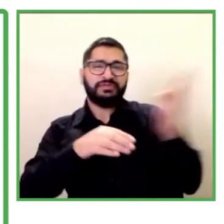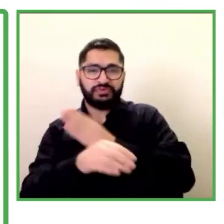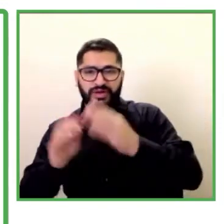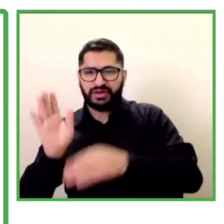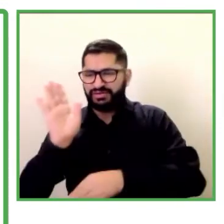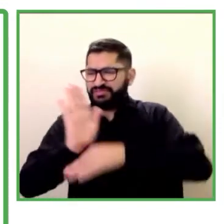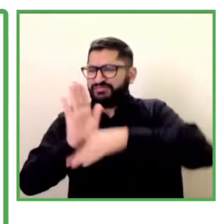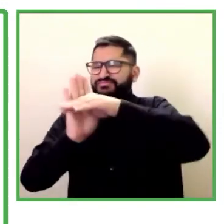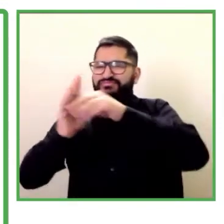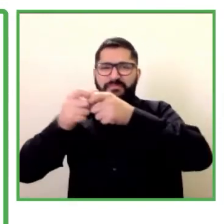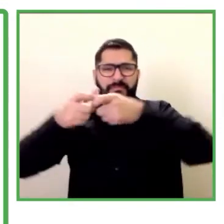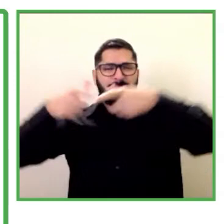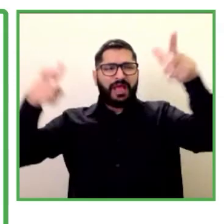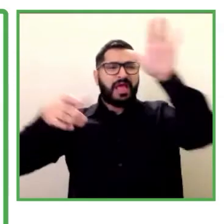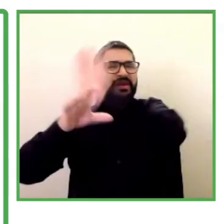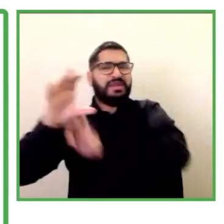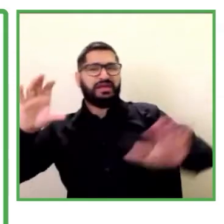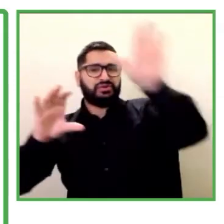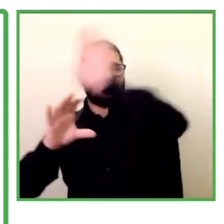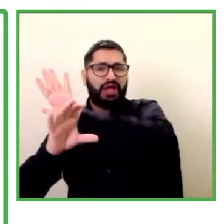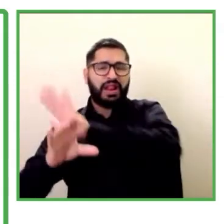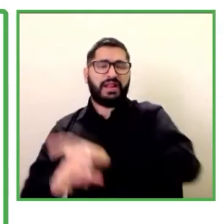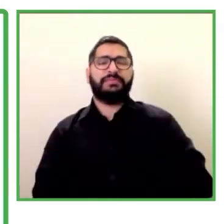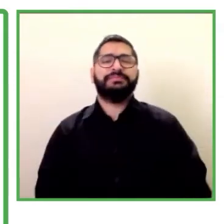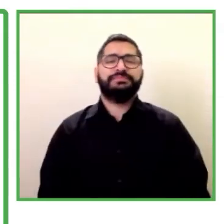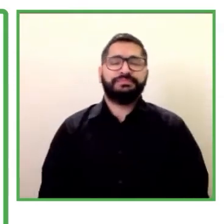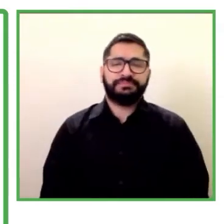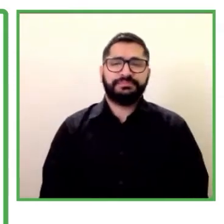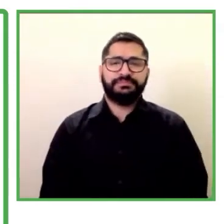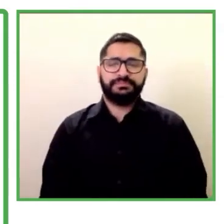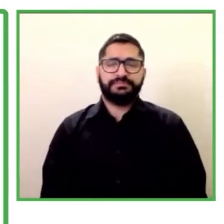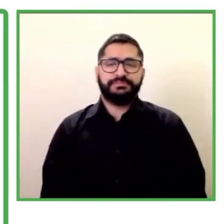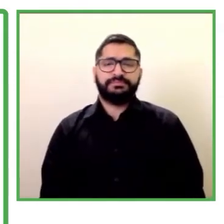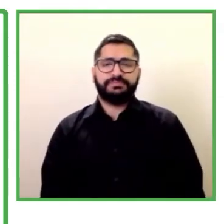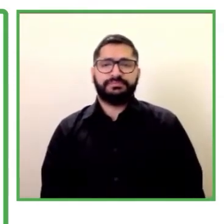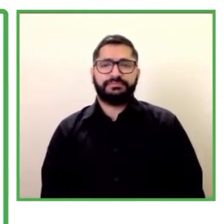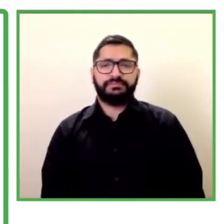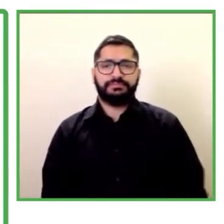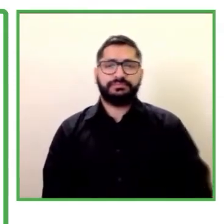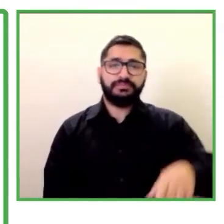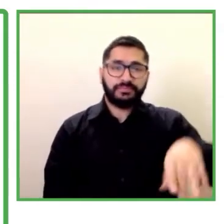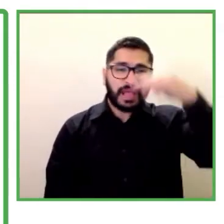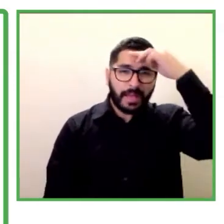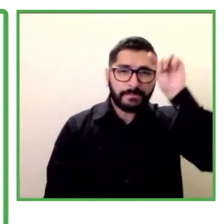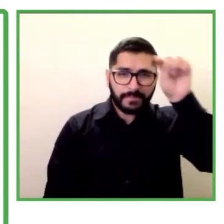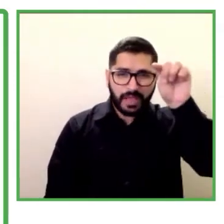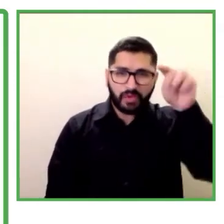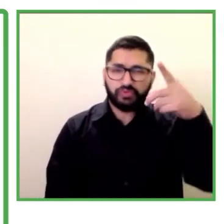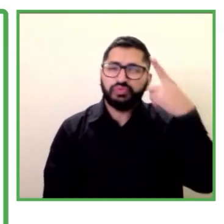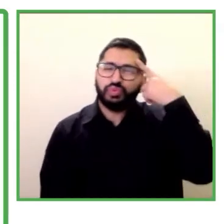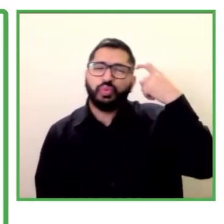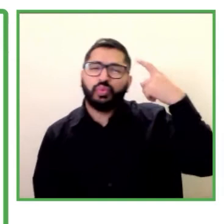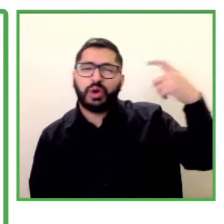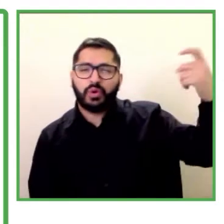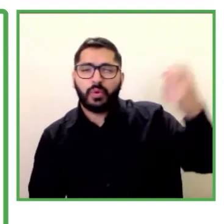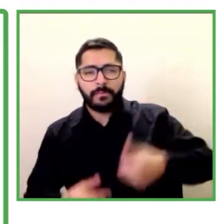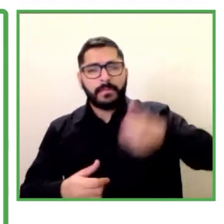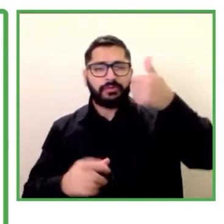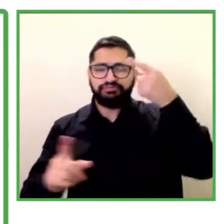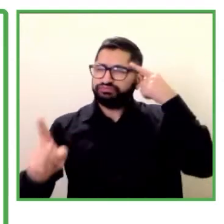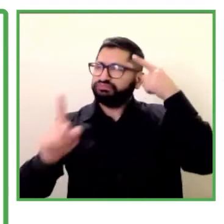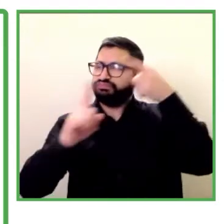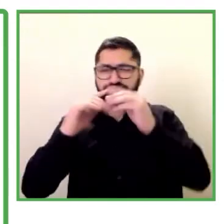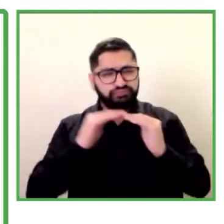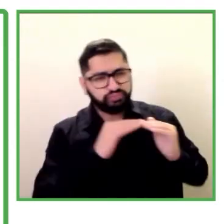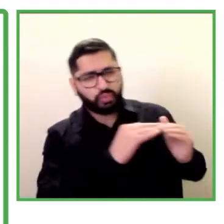a final de cuentas el México de un sueño más justo más o menos más incluyente solo es posible se construye en conjunto es por eso que invitamos a todas